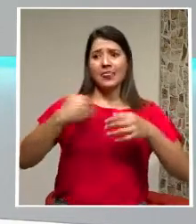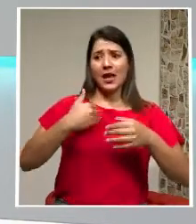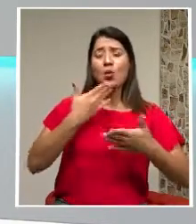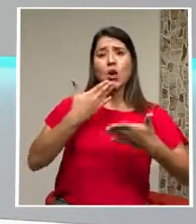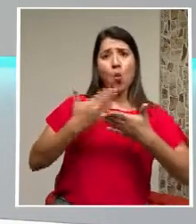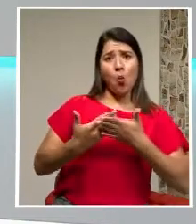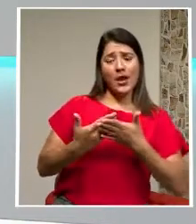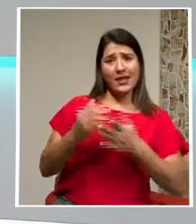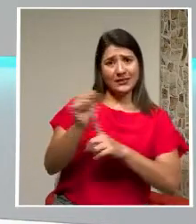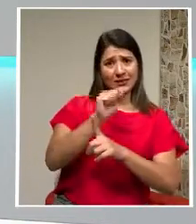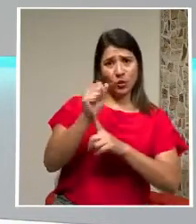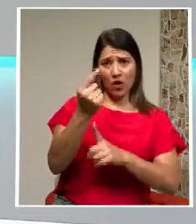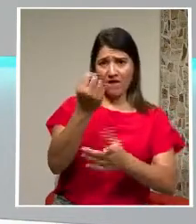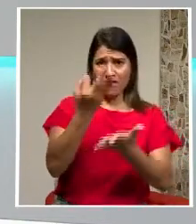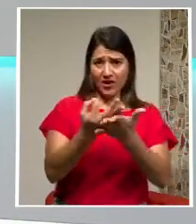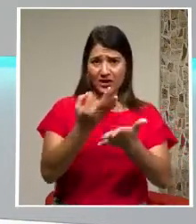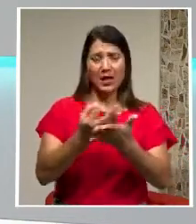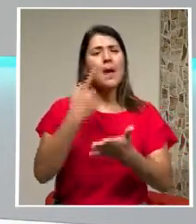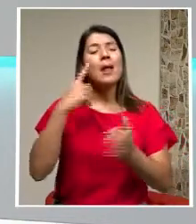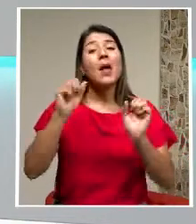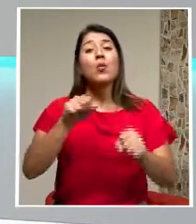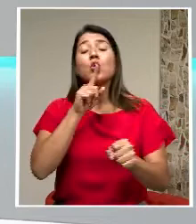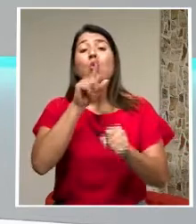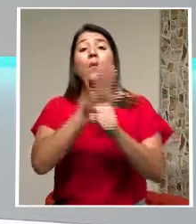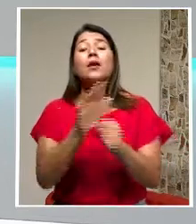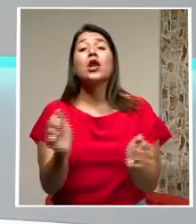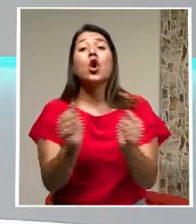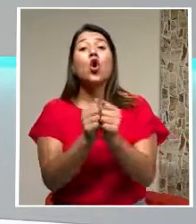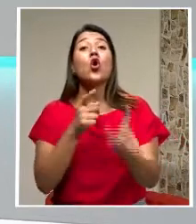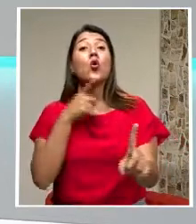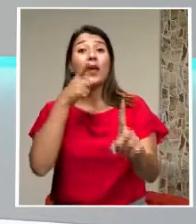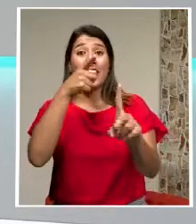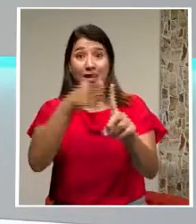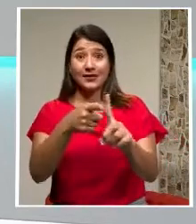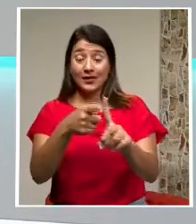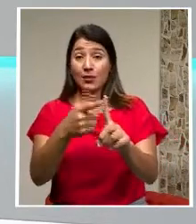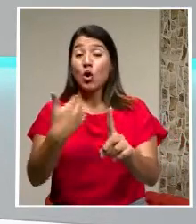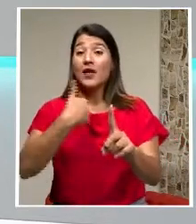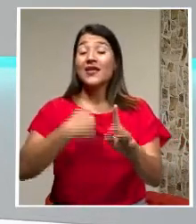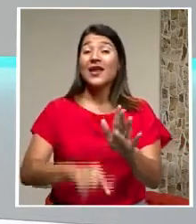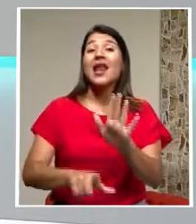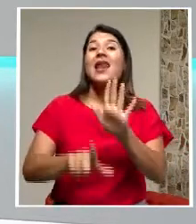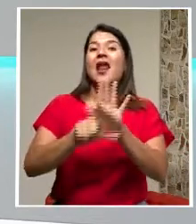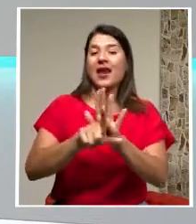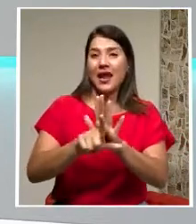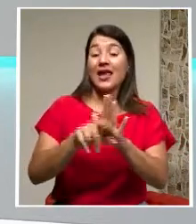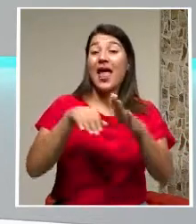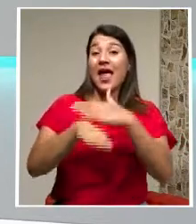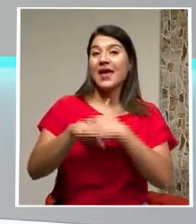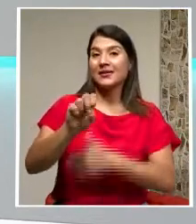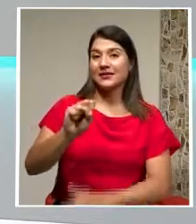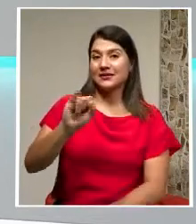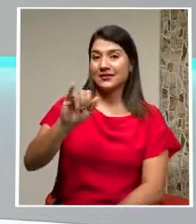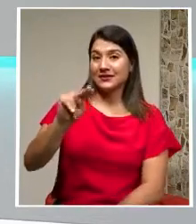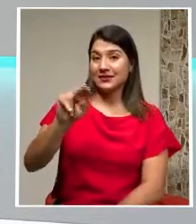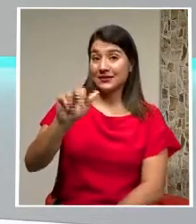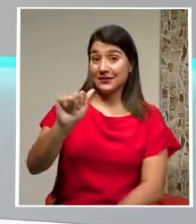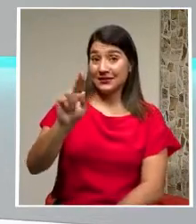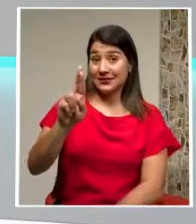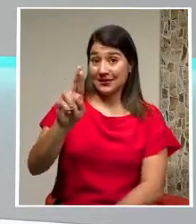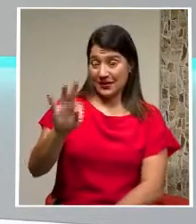Para poder cumplir Con ese objetivo Que la ley orgánica Del SINAR Nos obliga Y que tenemos Que trabajar